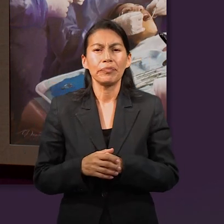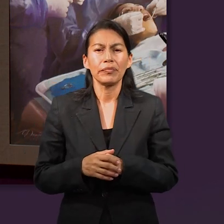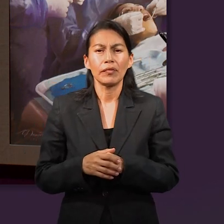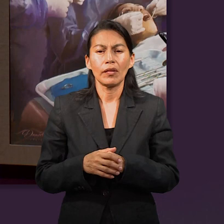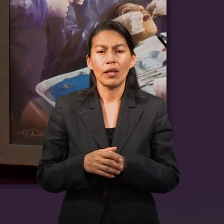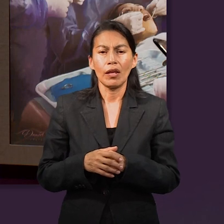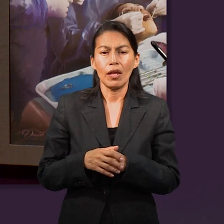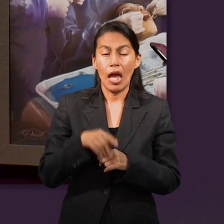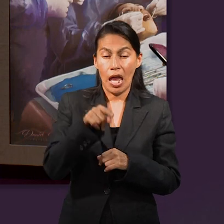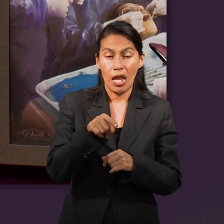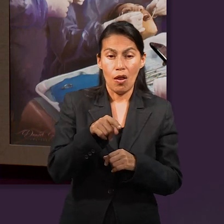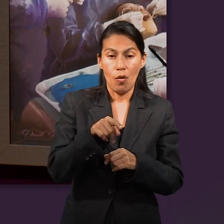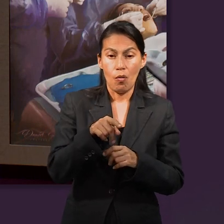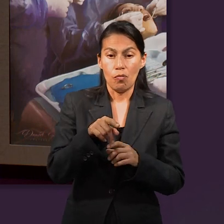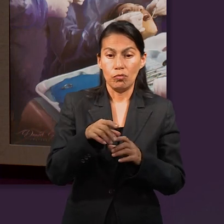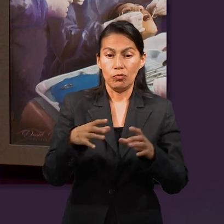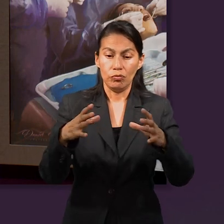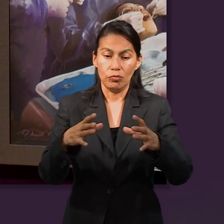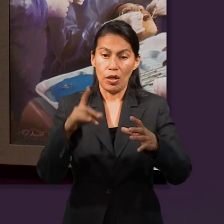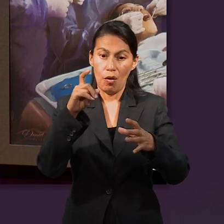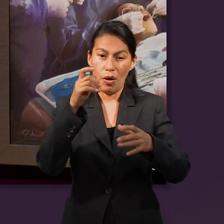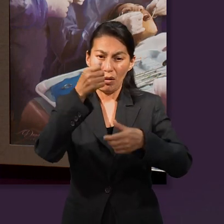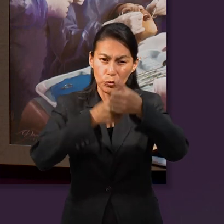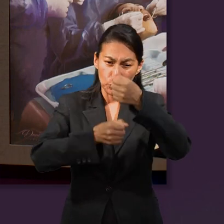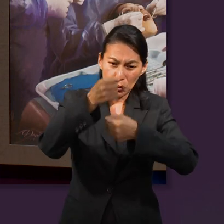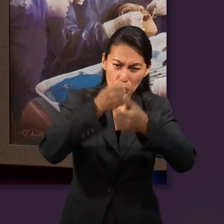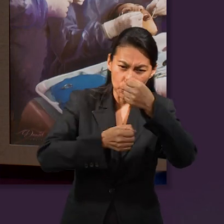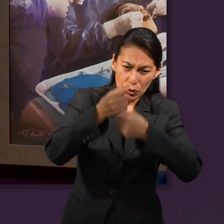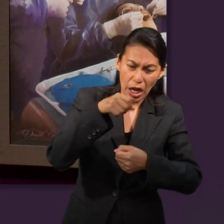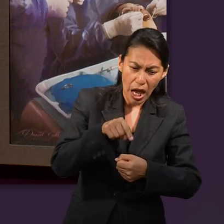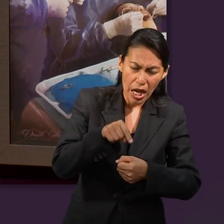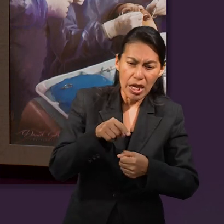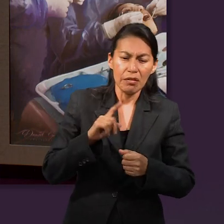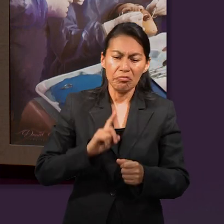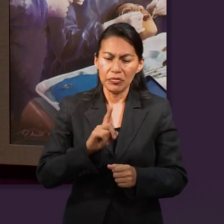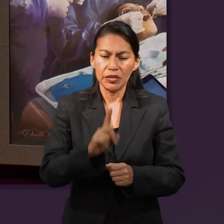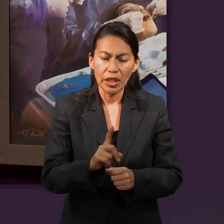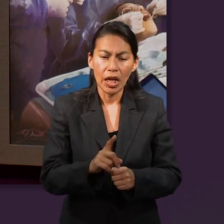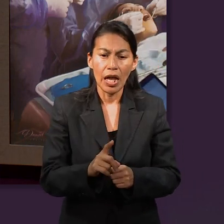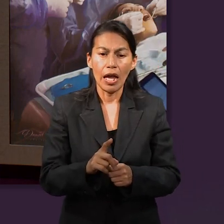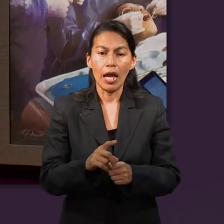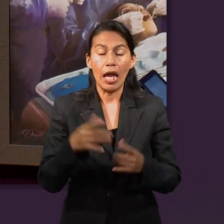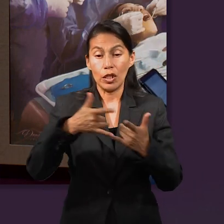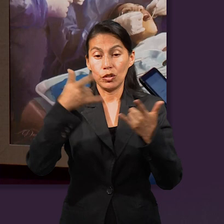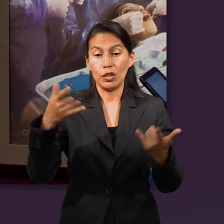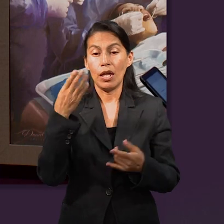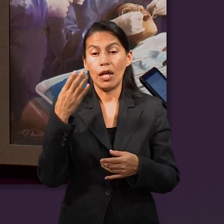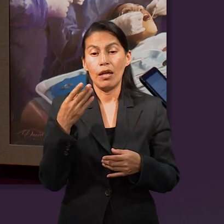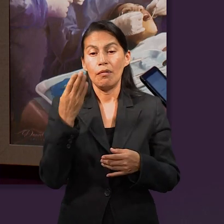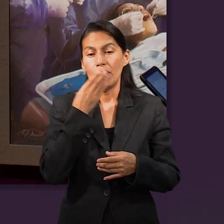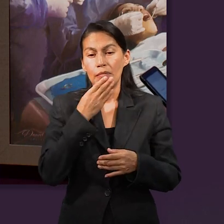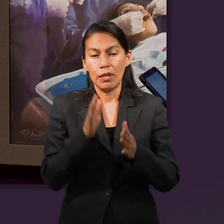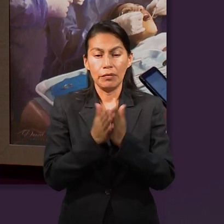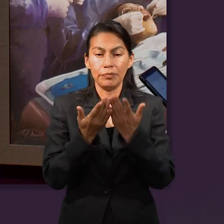pariente suyo, y llega, recuerdo, es el pozo, ¿verdad? Que llega con el pozo, la historia la encontramos en el capítulo 29.